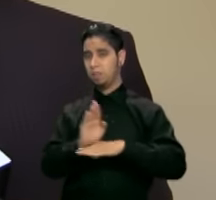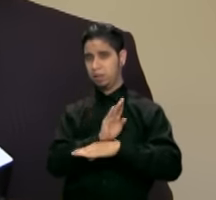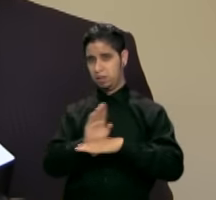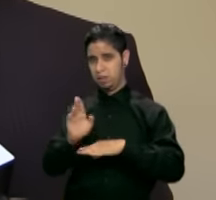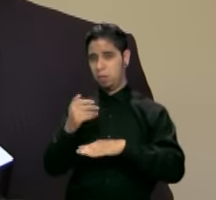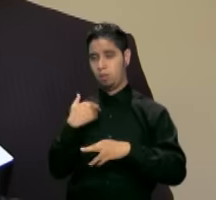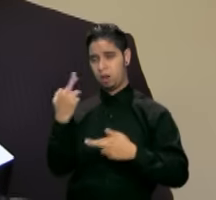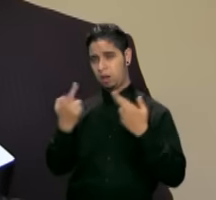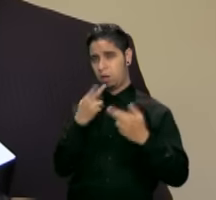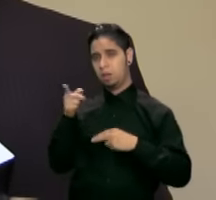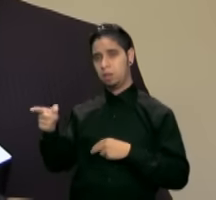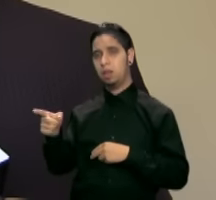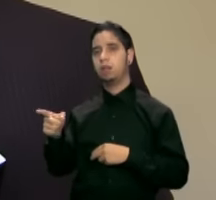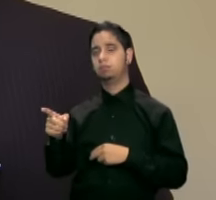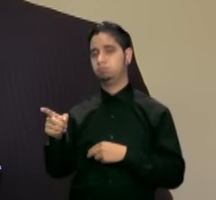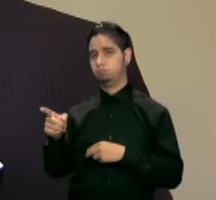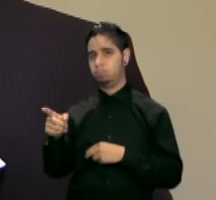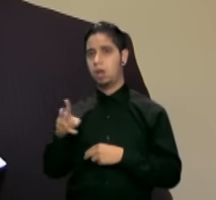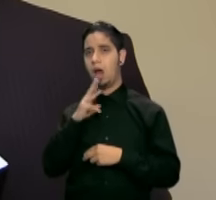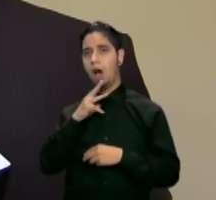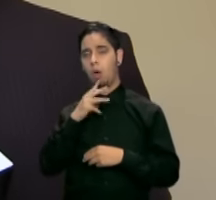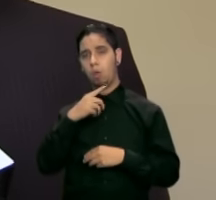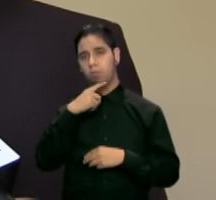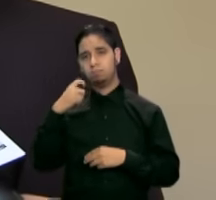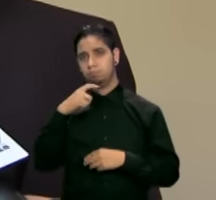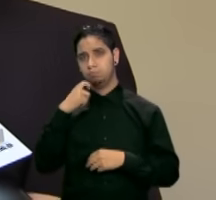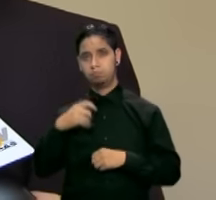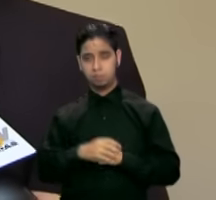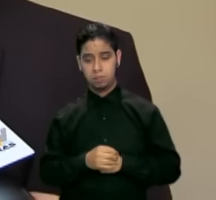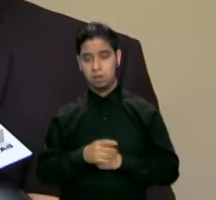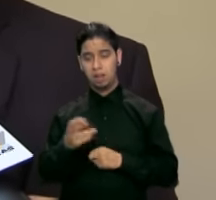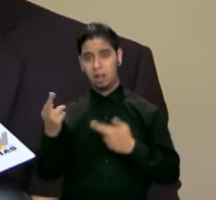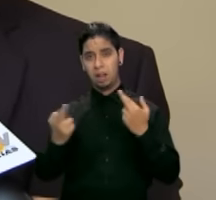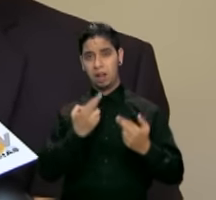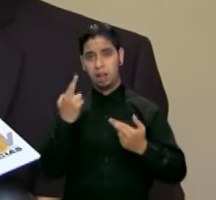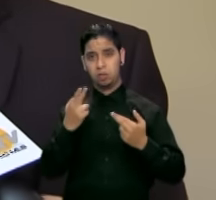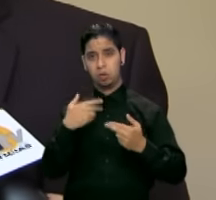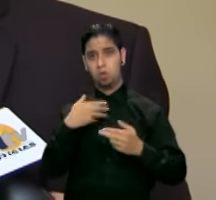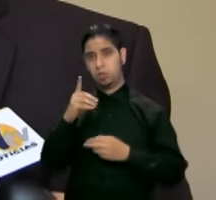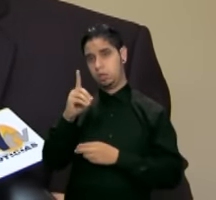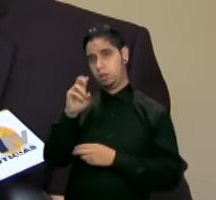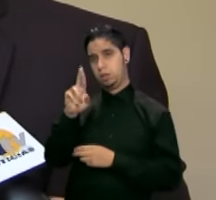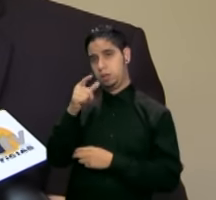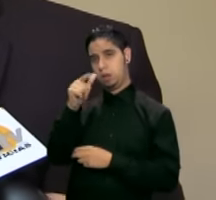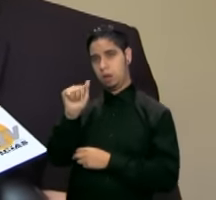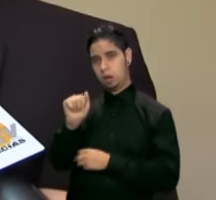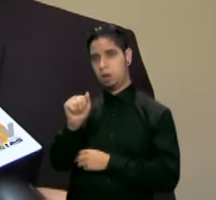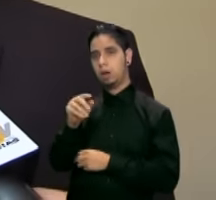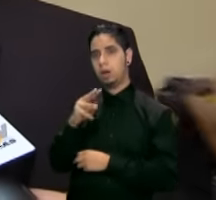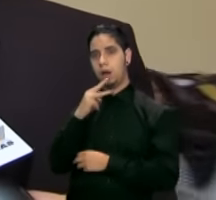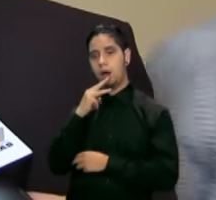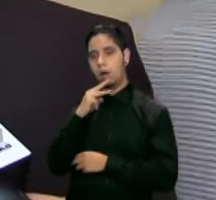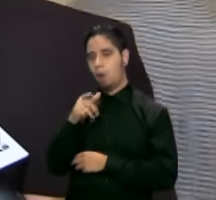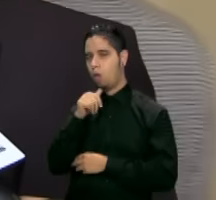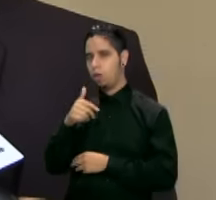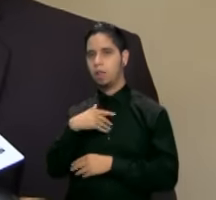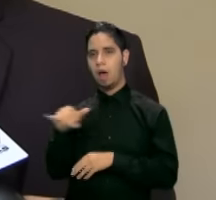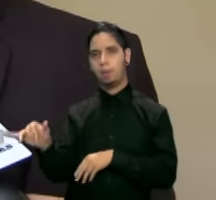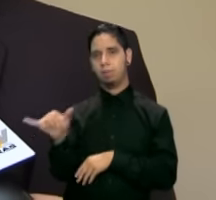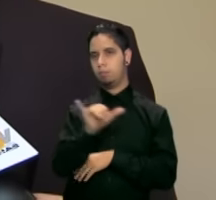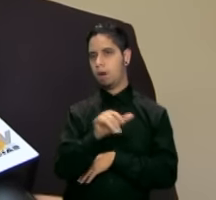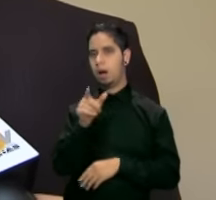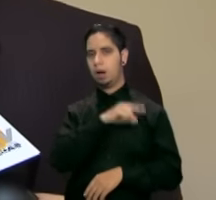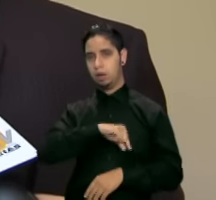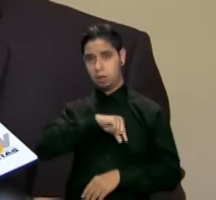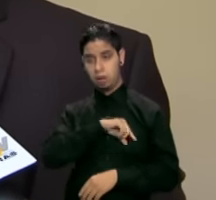al racionamiento y ahí está el costo de tratar el agua que ahora no es de la misma calidad del agua que reciben de la autoridad. Ahí tenemos